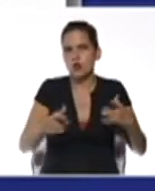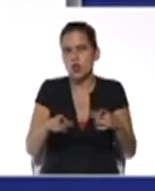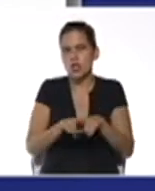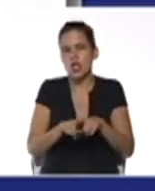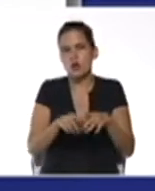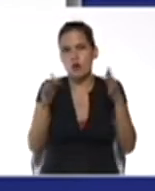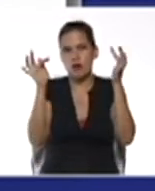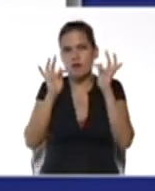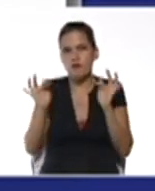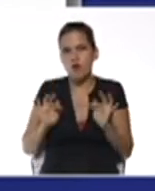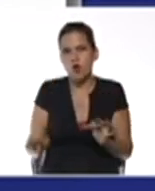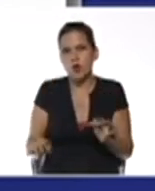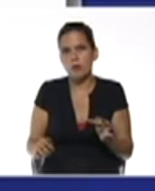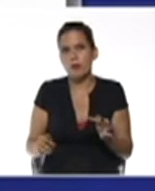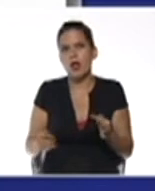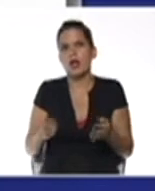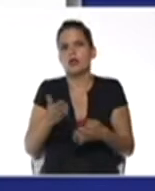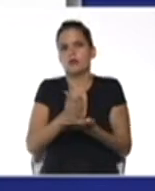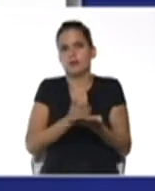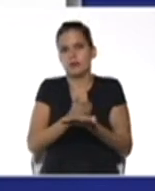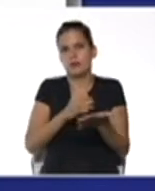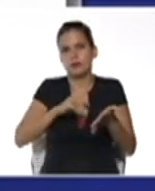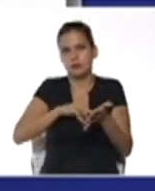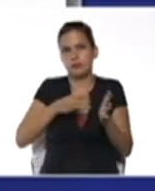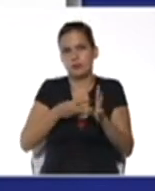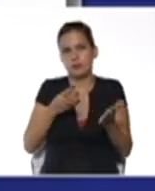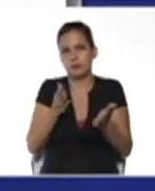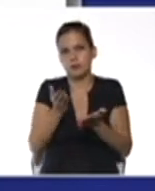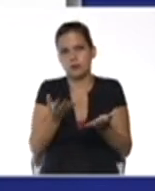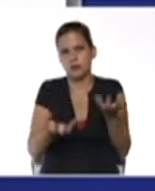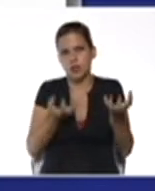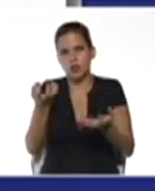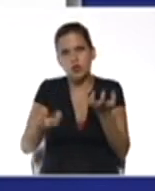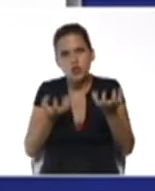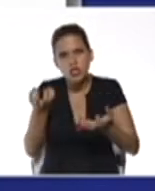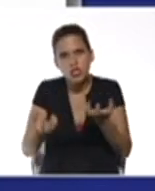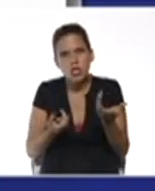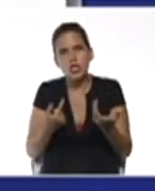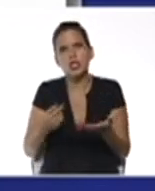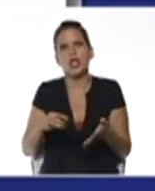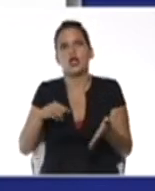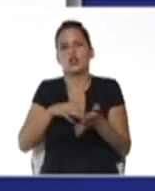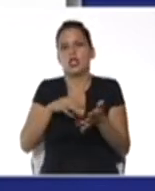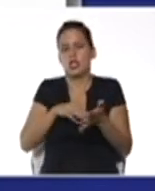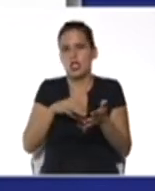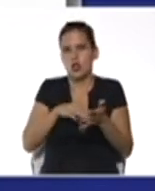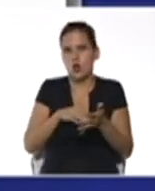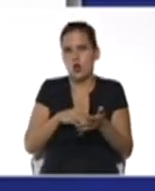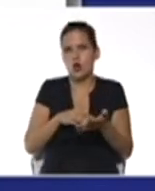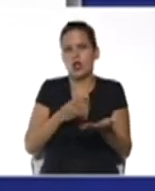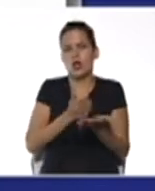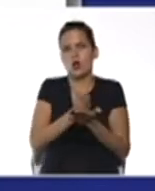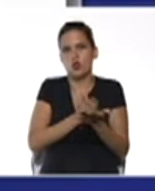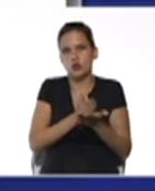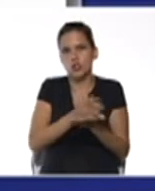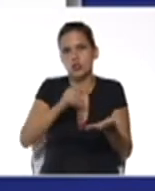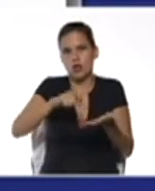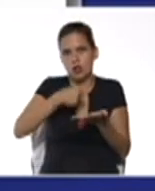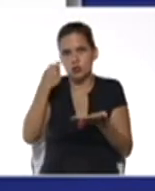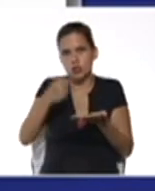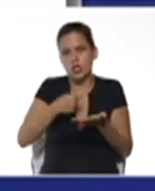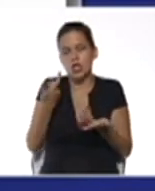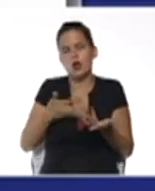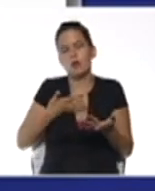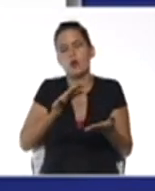los utensilios de la cocina poder ordenar todos los que son iguales los cubiertos los tenedores los cuchillos lo podemos ir